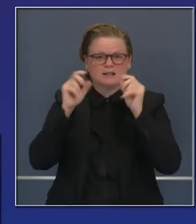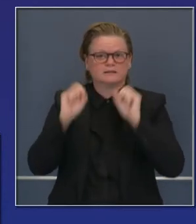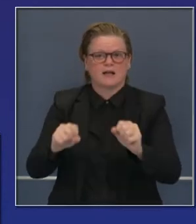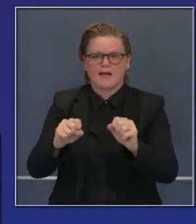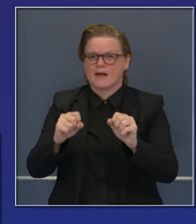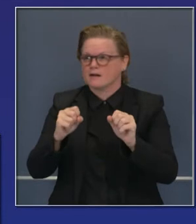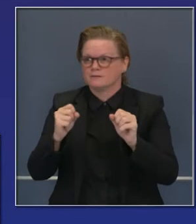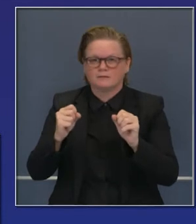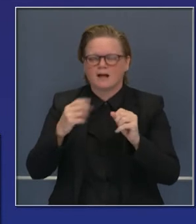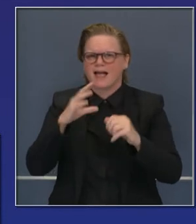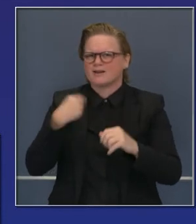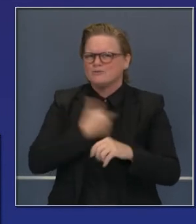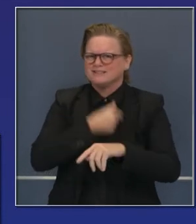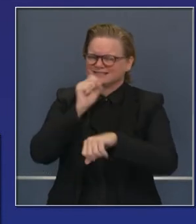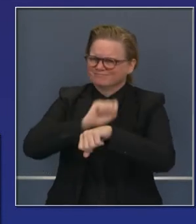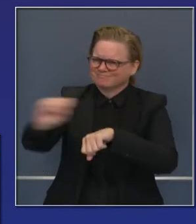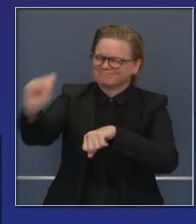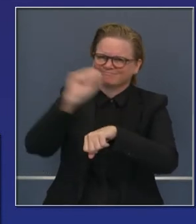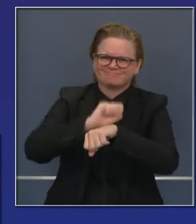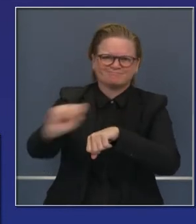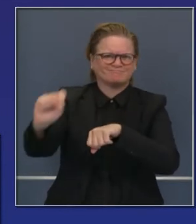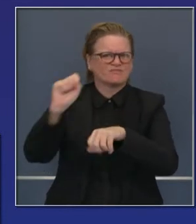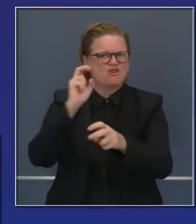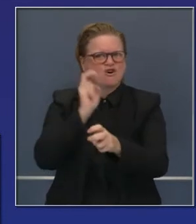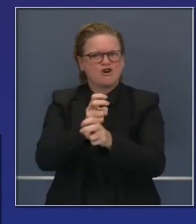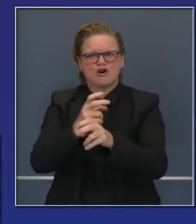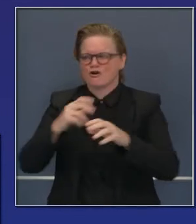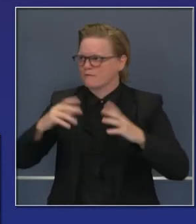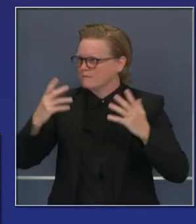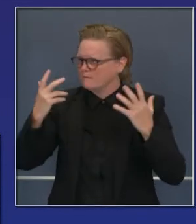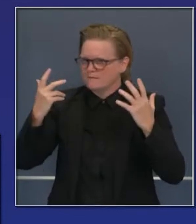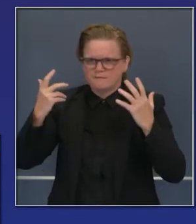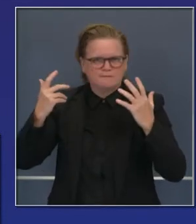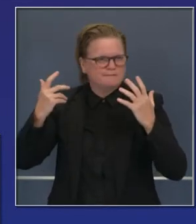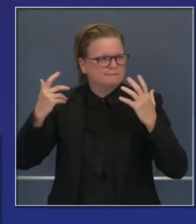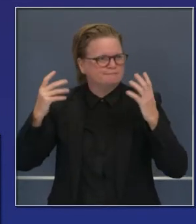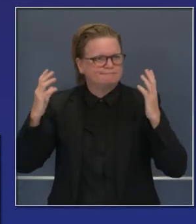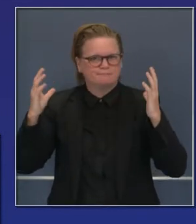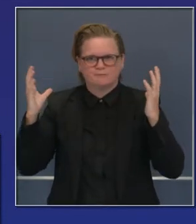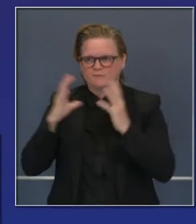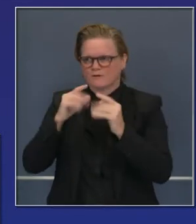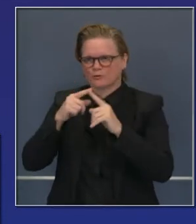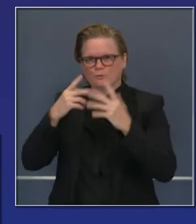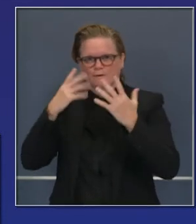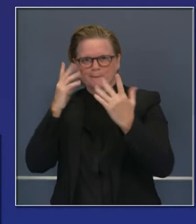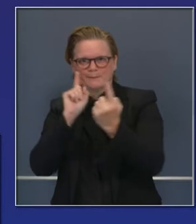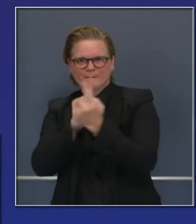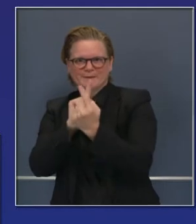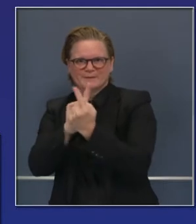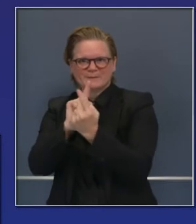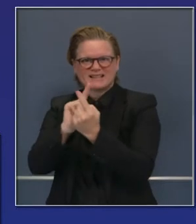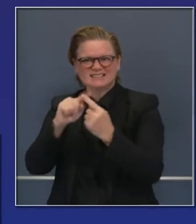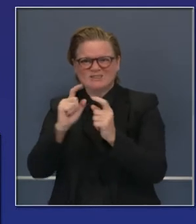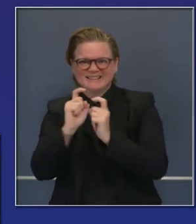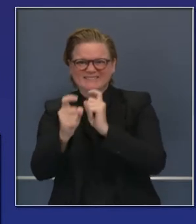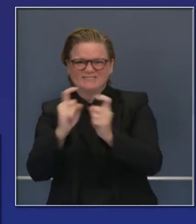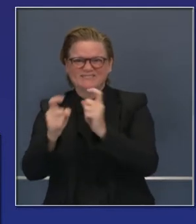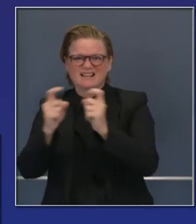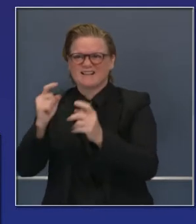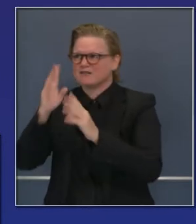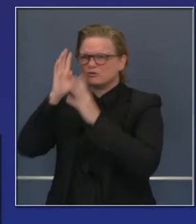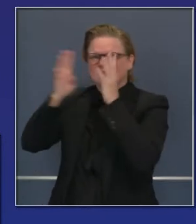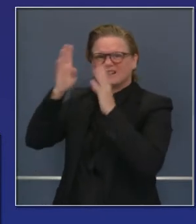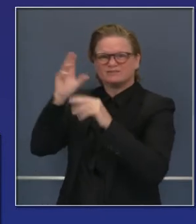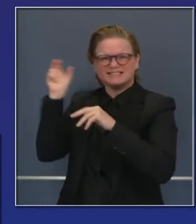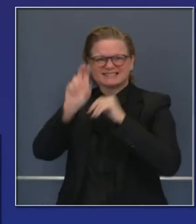la legislatura para tener acción temprana y movilizarnos rápidamente en cuanto a la ayuda adicional para